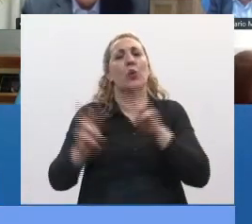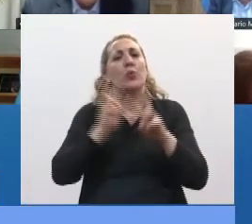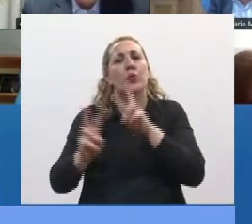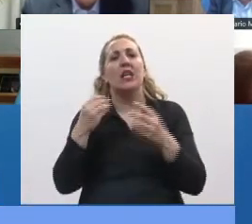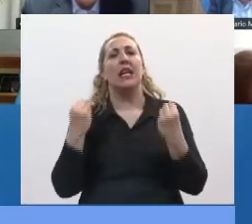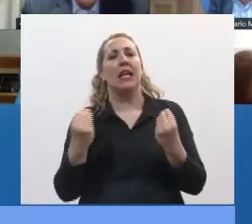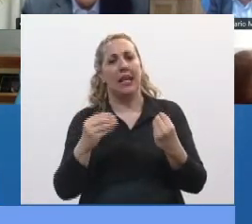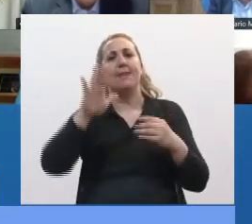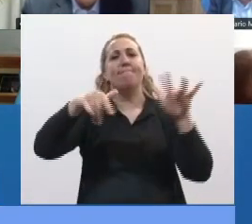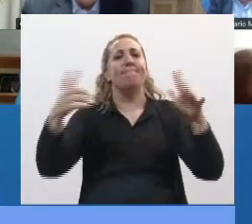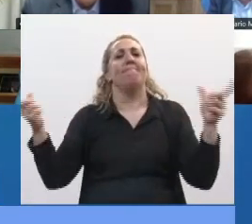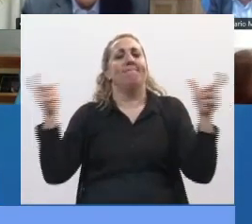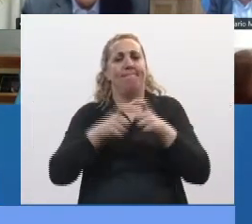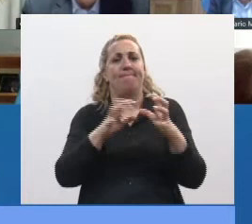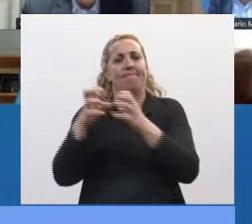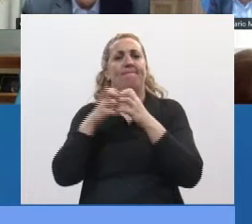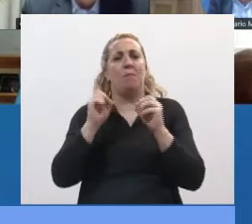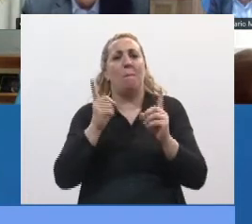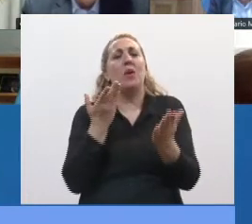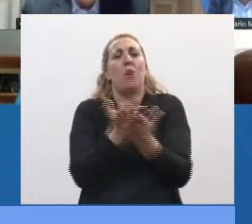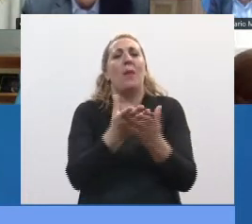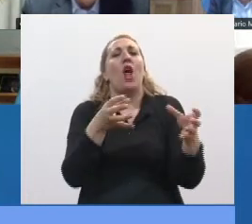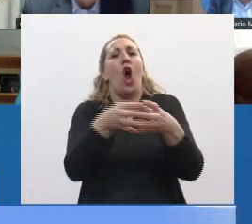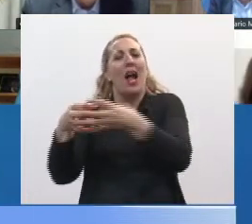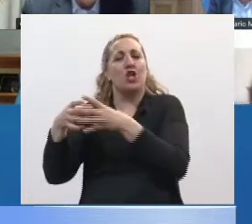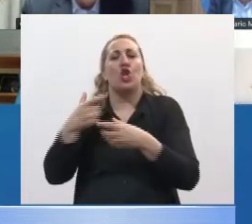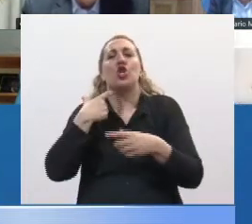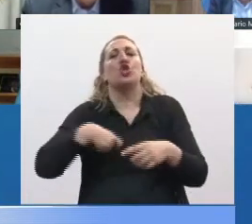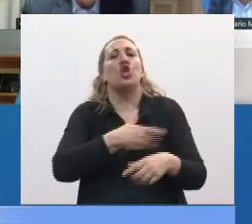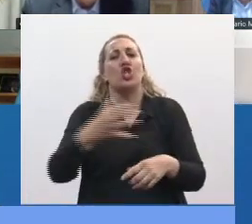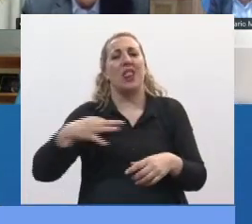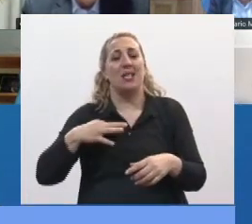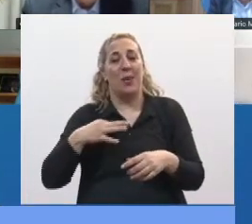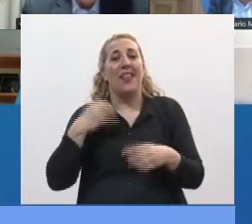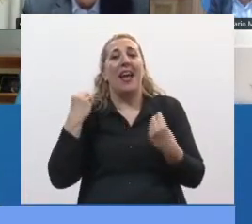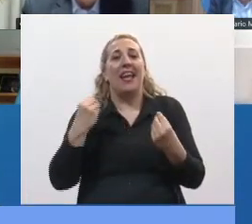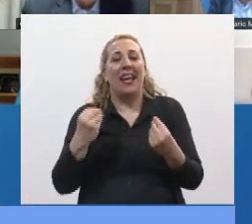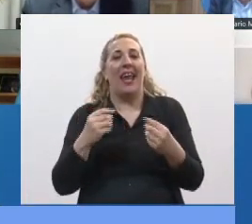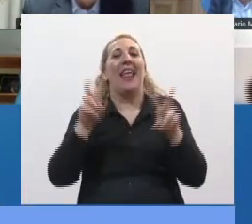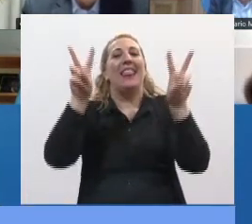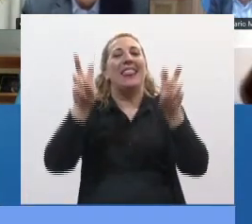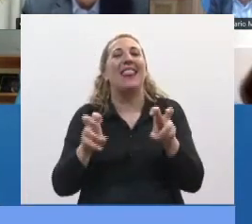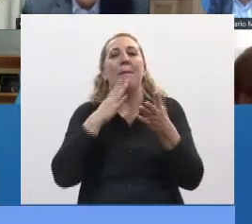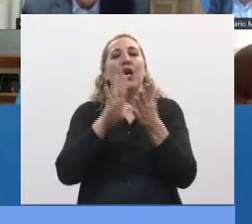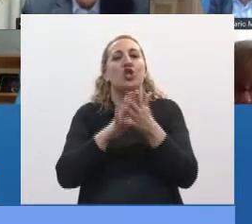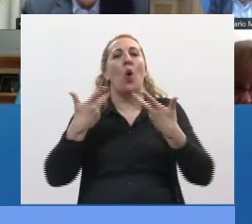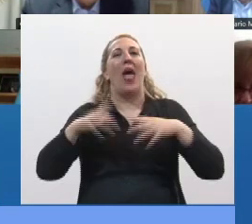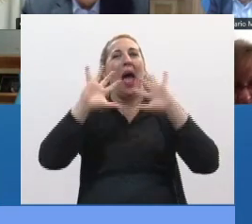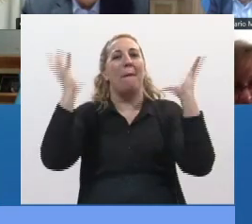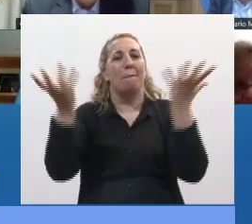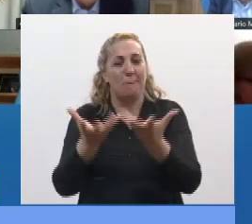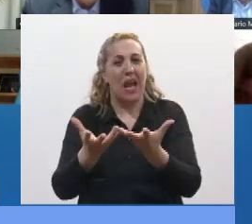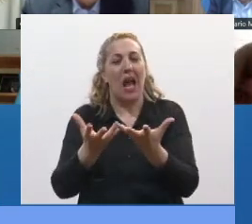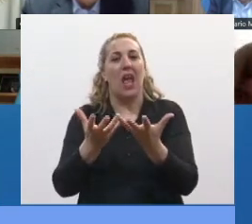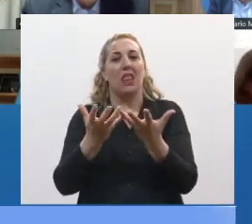llamar a plenarios un pedido de las organizaciones de la sociedad civil, fundamentalmente del círculo de políticas ambientales, que nos ha hecho llegar